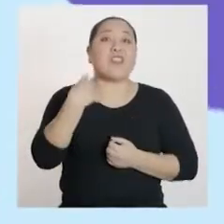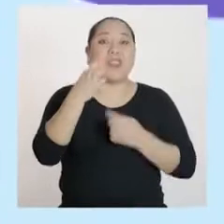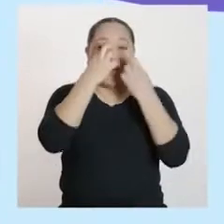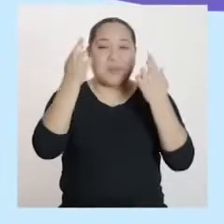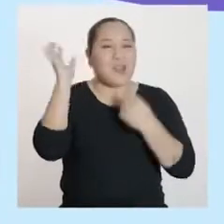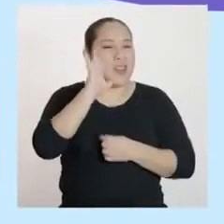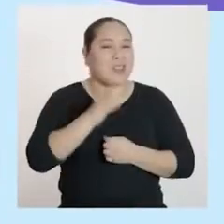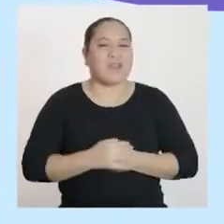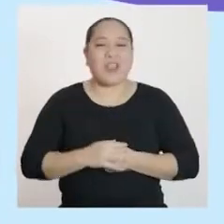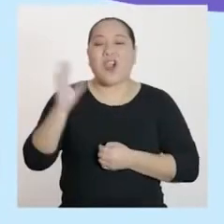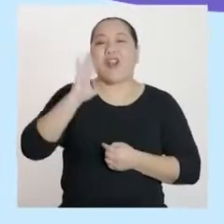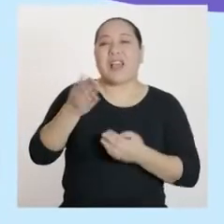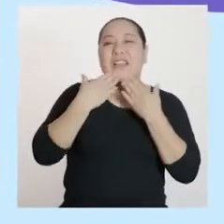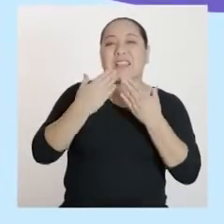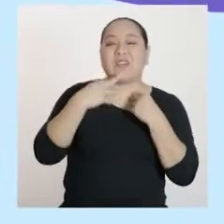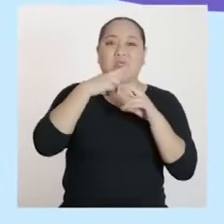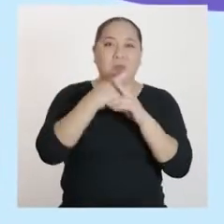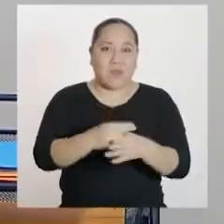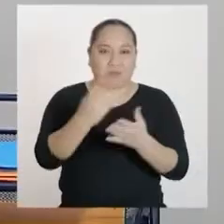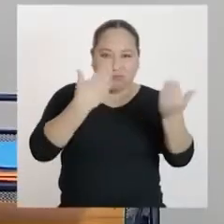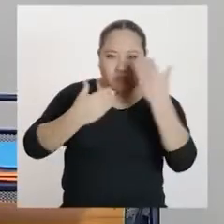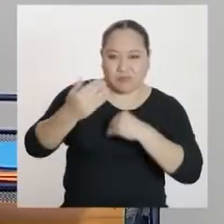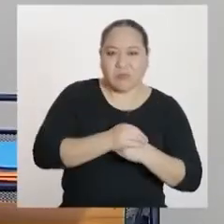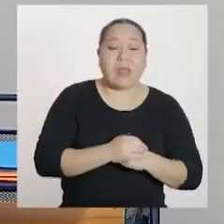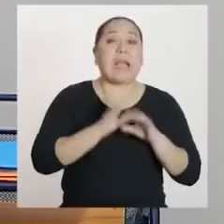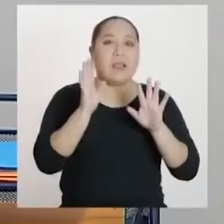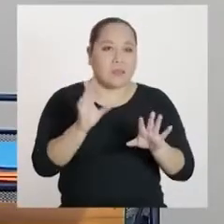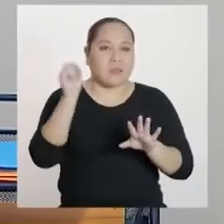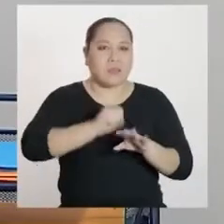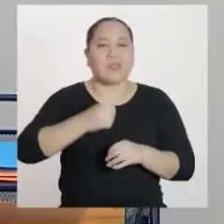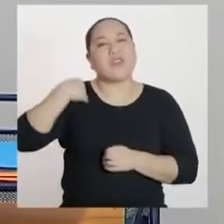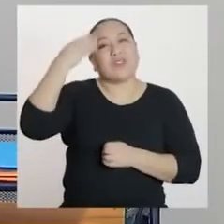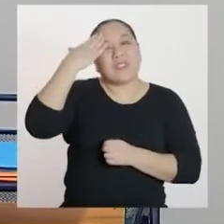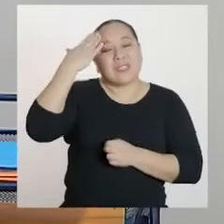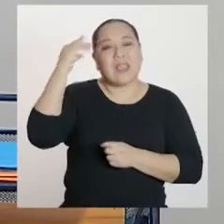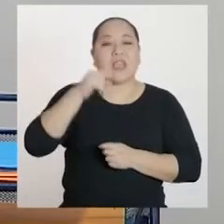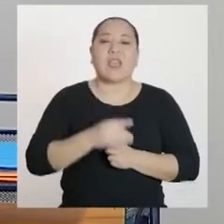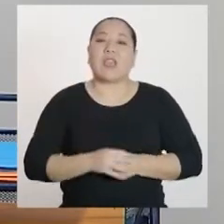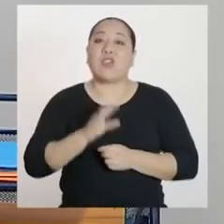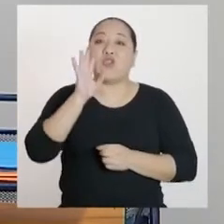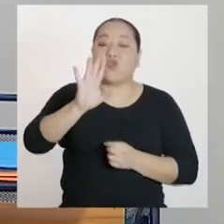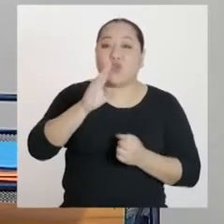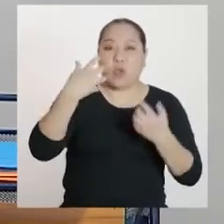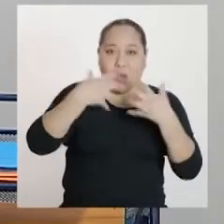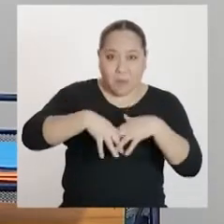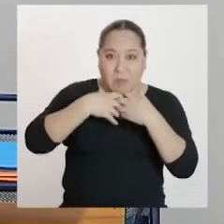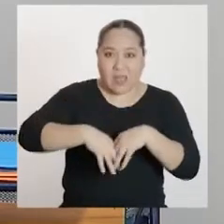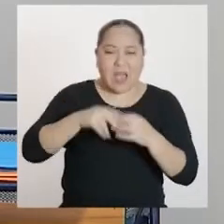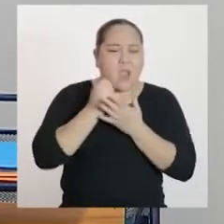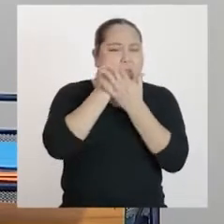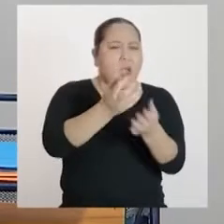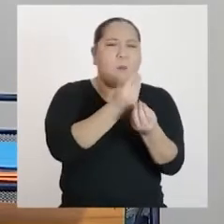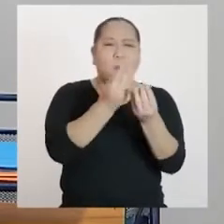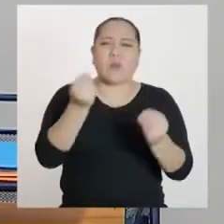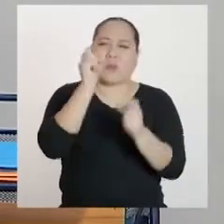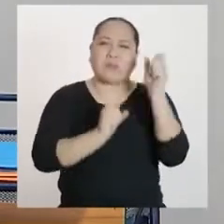Hola, gracias por responder a nuestro llamado. Al contrario, estoy segura de que con su emprendimiento ayudarán a mucha gente